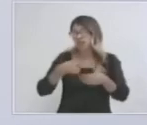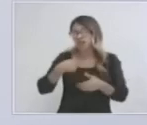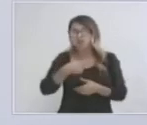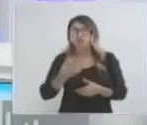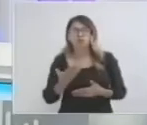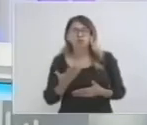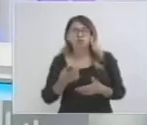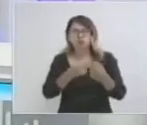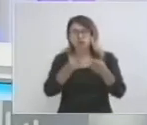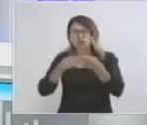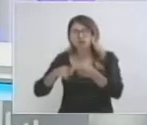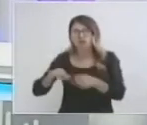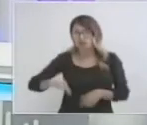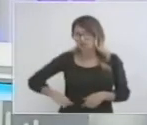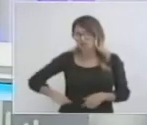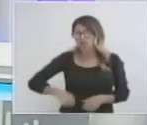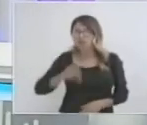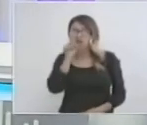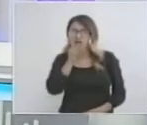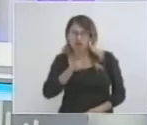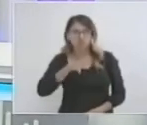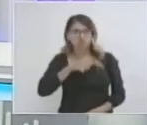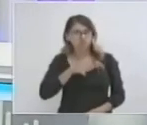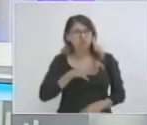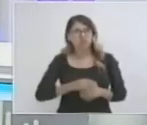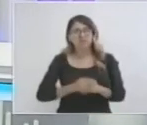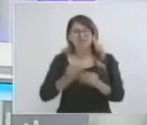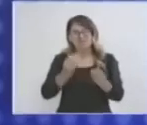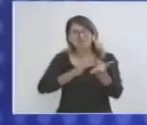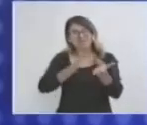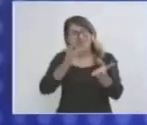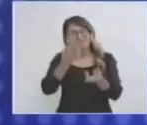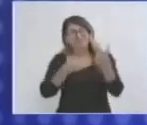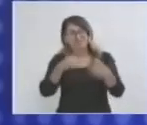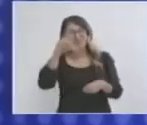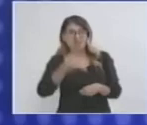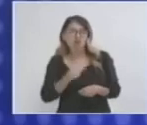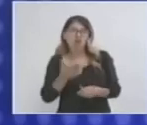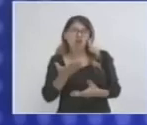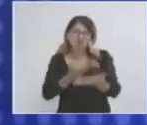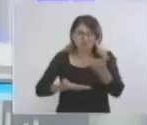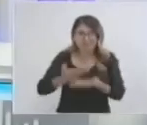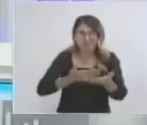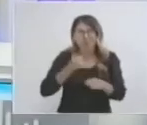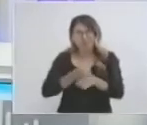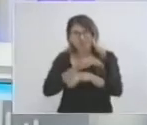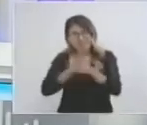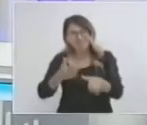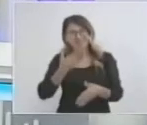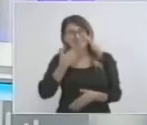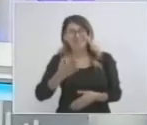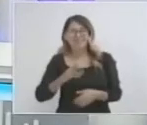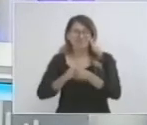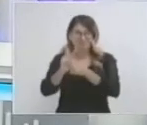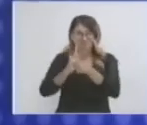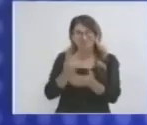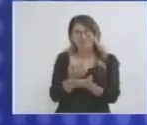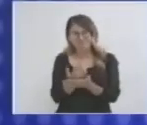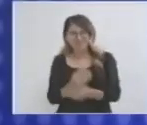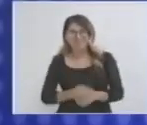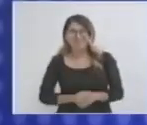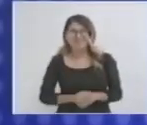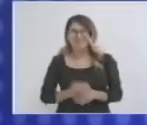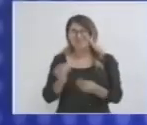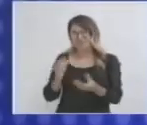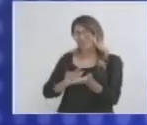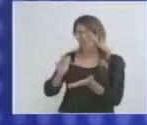Cámara en los intereses que tiene el Estado. Nosotros le agradecemos mucho que haya estado esta tarde con nosotros, y enhorabuena, aquí lo esperamos a su casa. Muchas